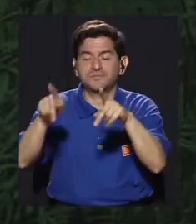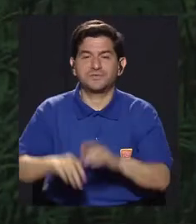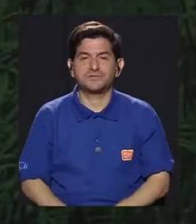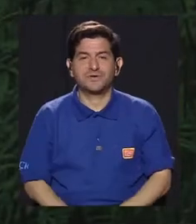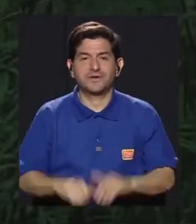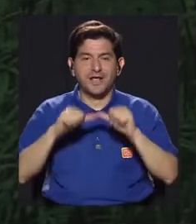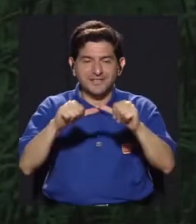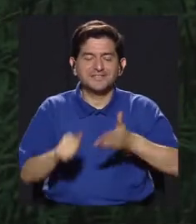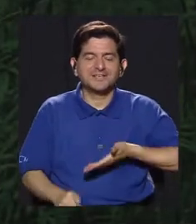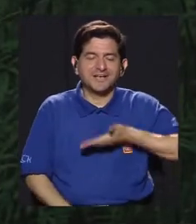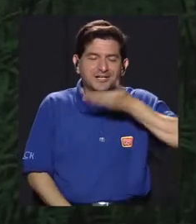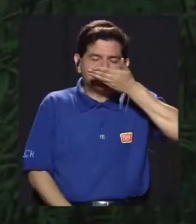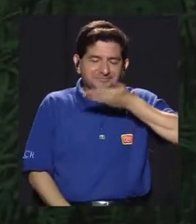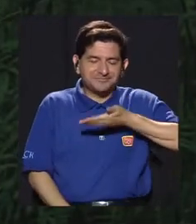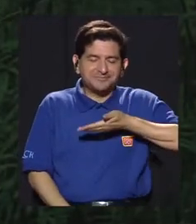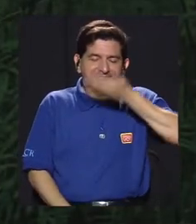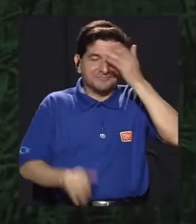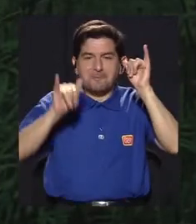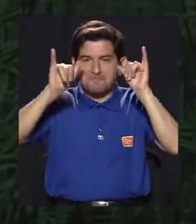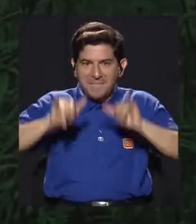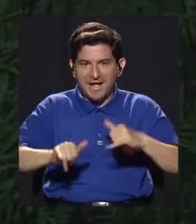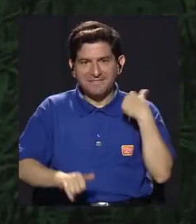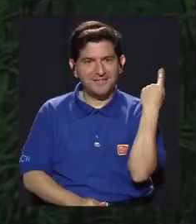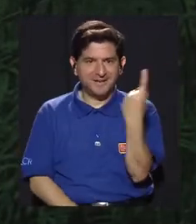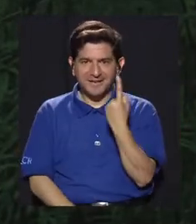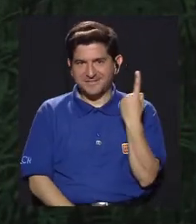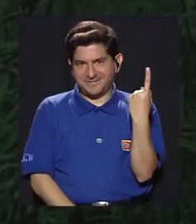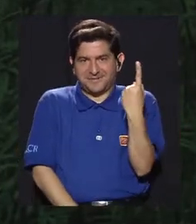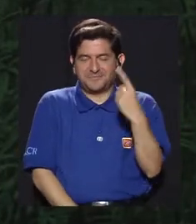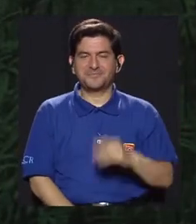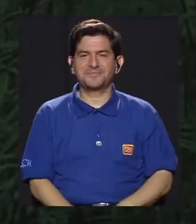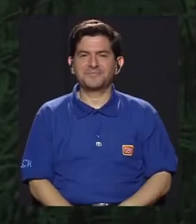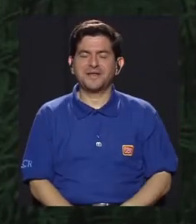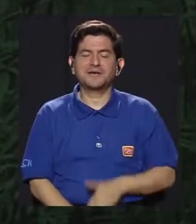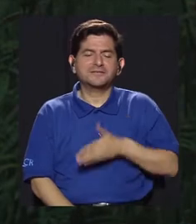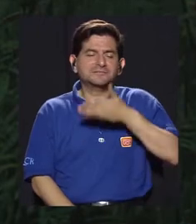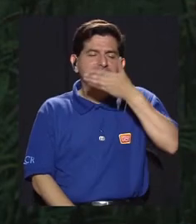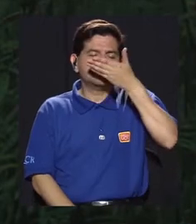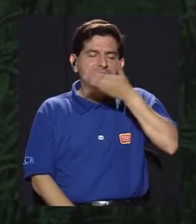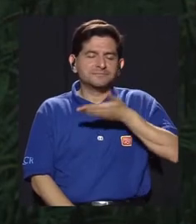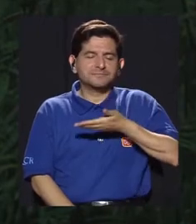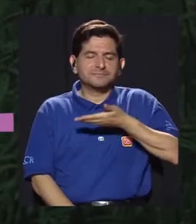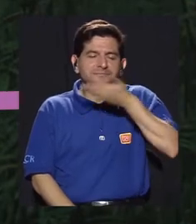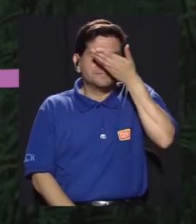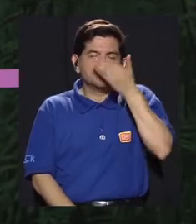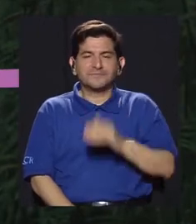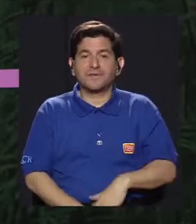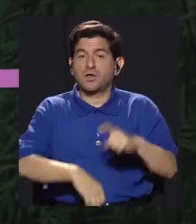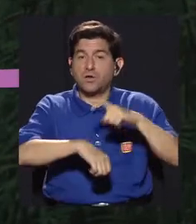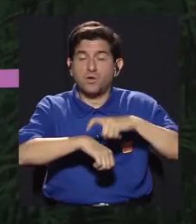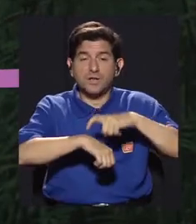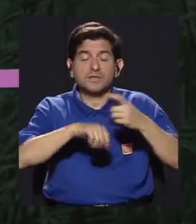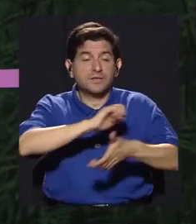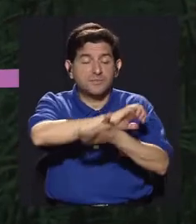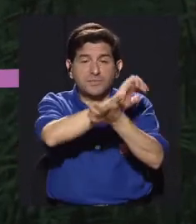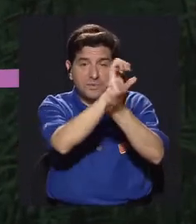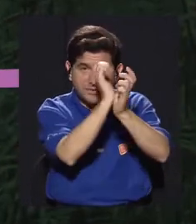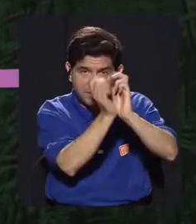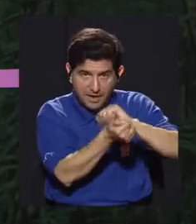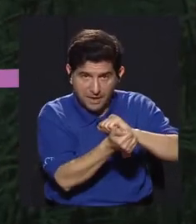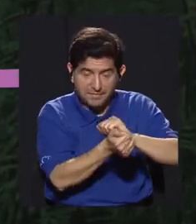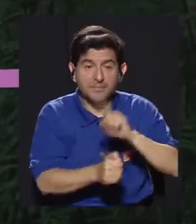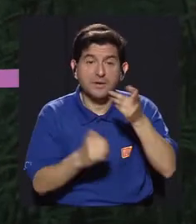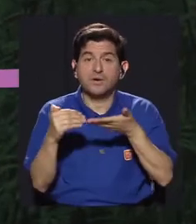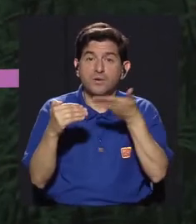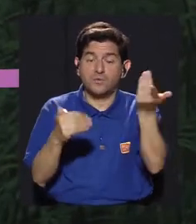recomendamos siempre a la gente es que siga respirando, ¿verdad? Que se mantenga siempre respirando, porque la respiración es algo que con el tiempo puede